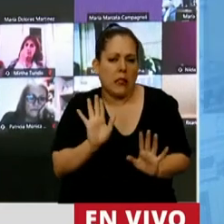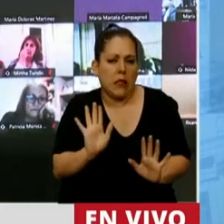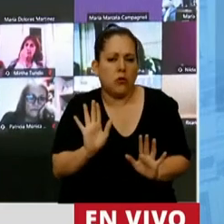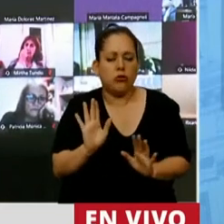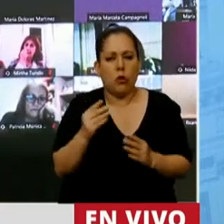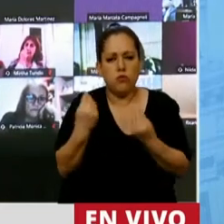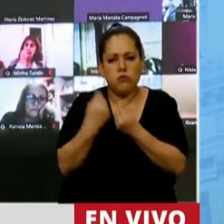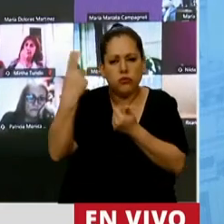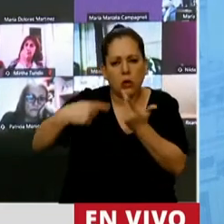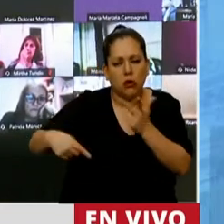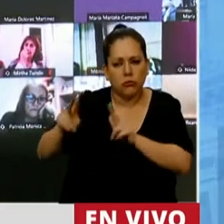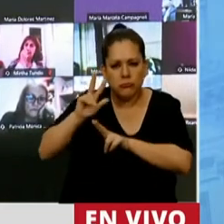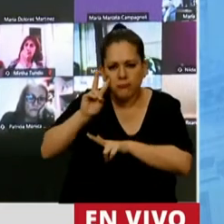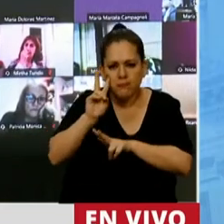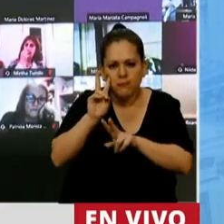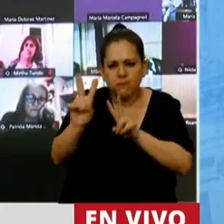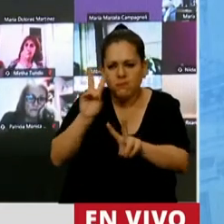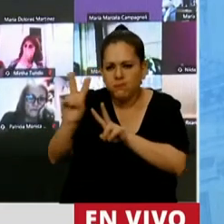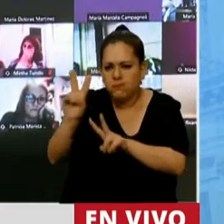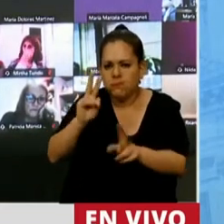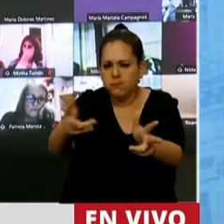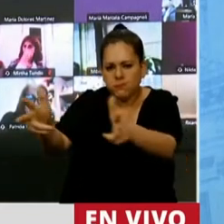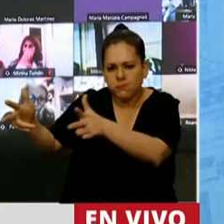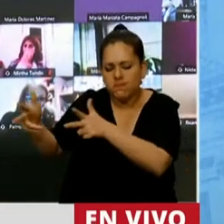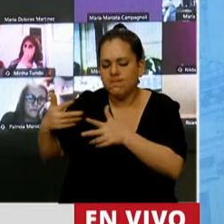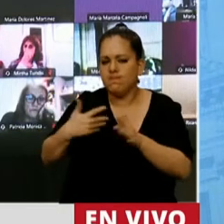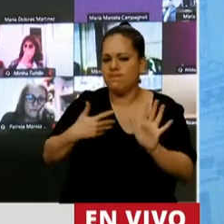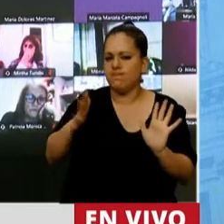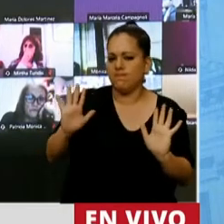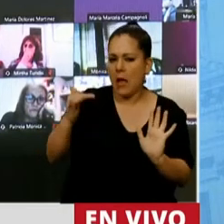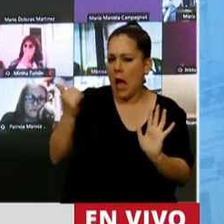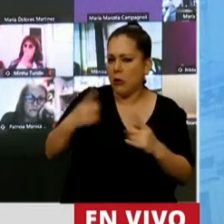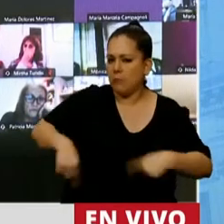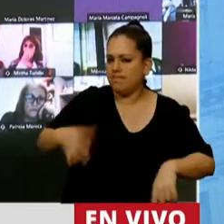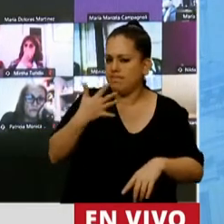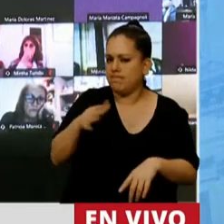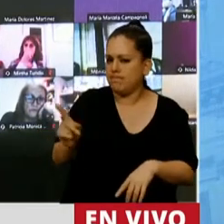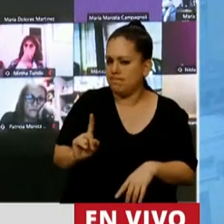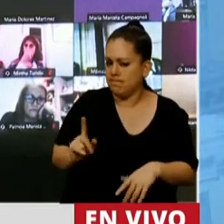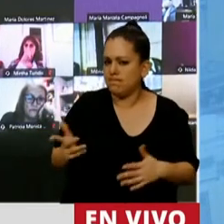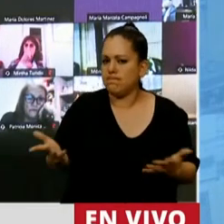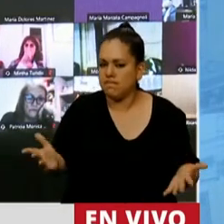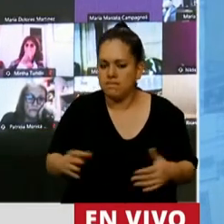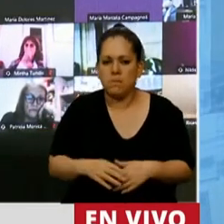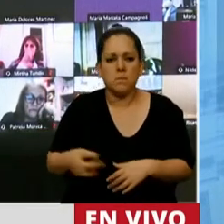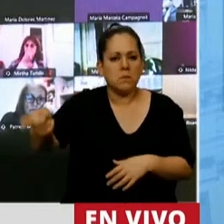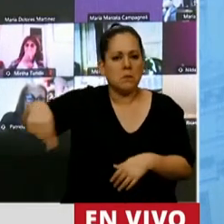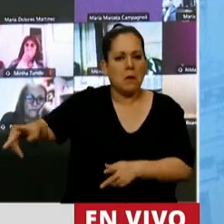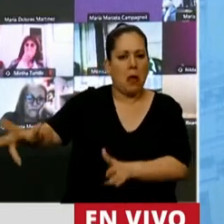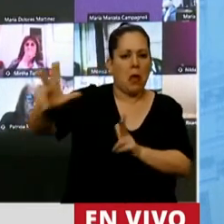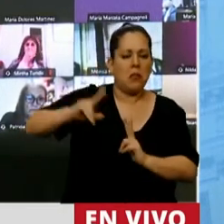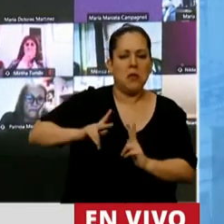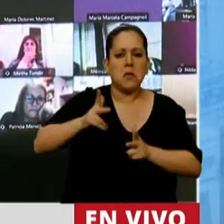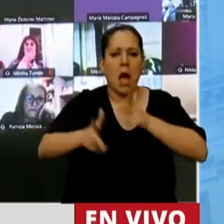cosas que he escuchado, de muchas alocuciones que he escuchado. Por un lado, dicen que no hay que hablar